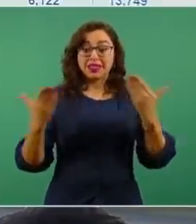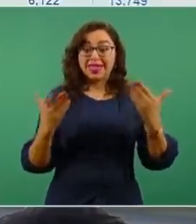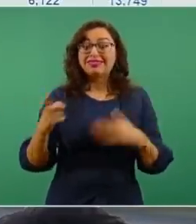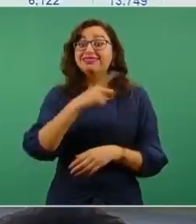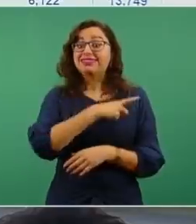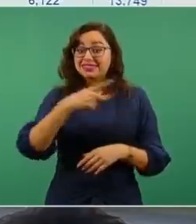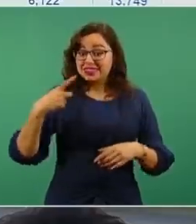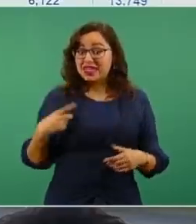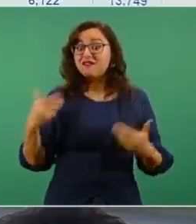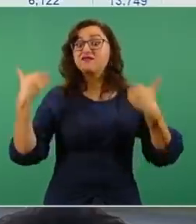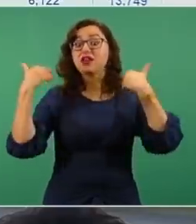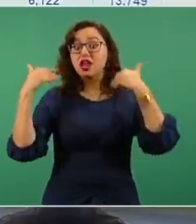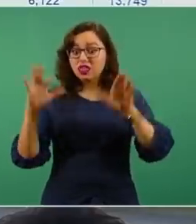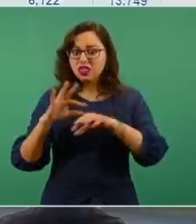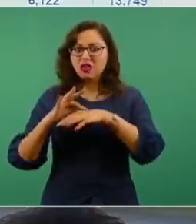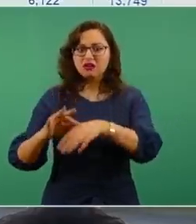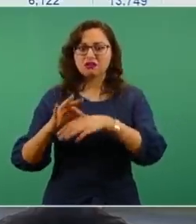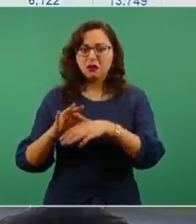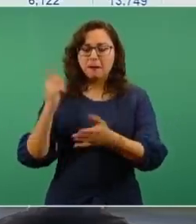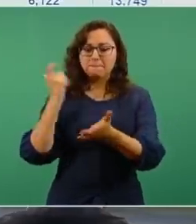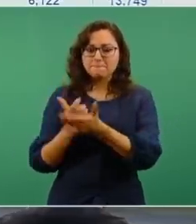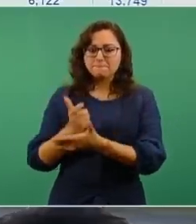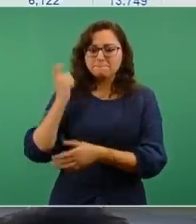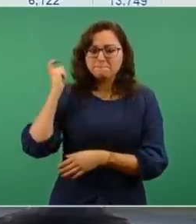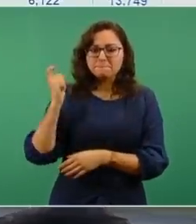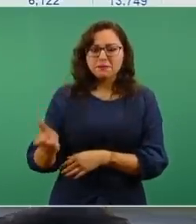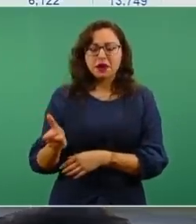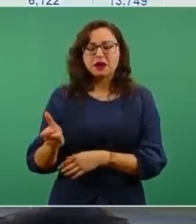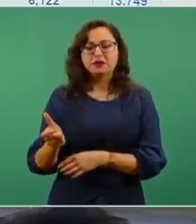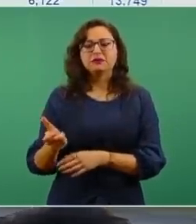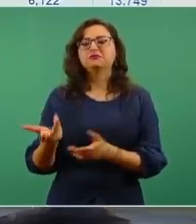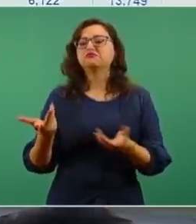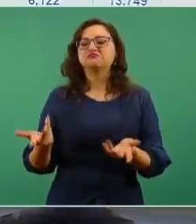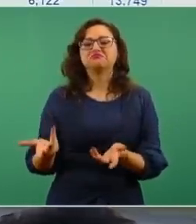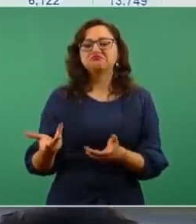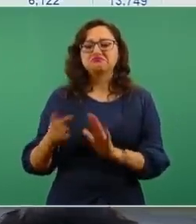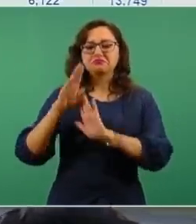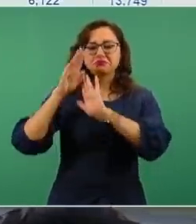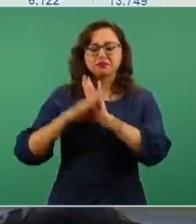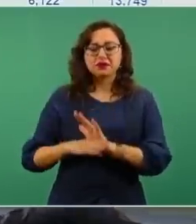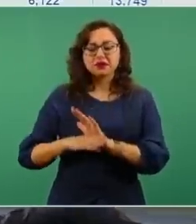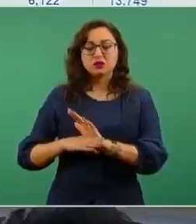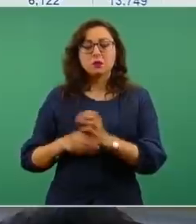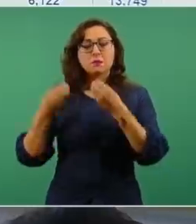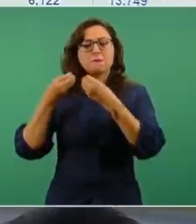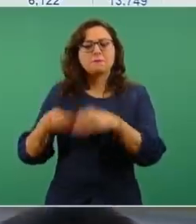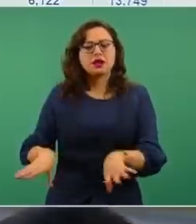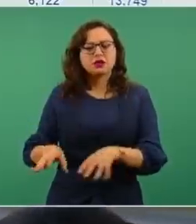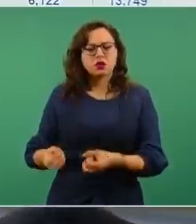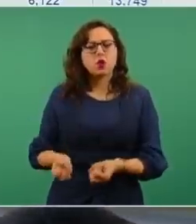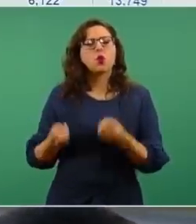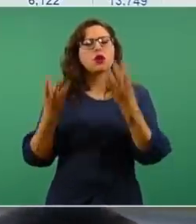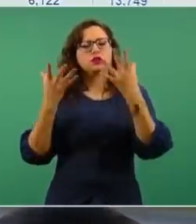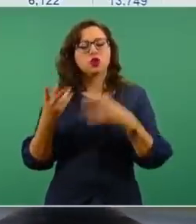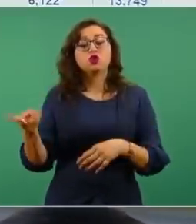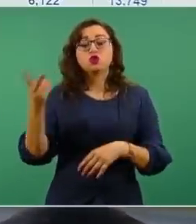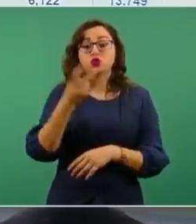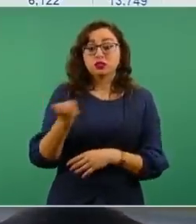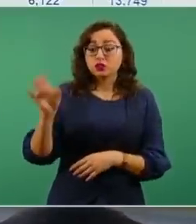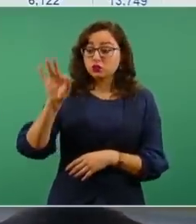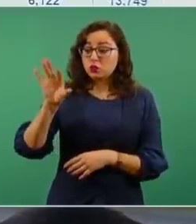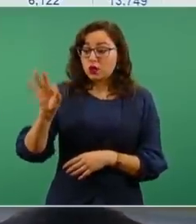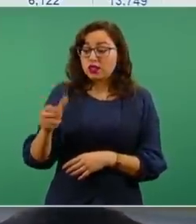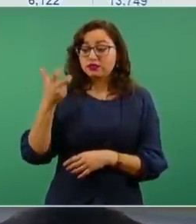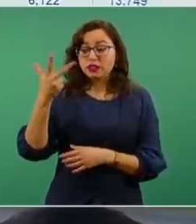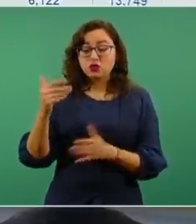haber pagado y lo que pagaron fue del orden de 248 millones de dólares. Estamos hablando